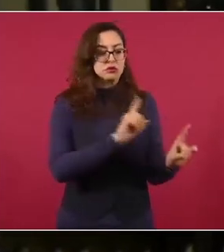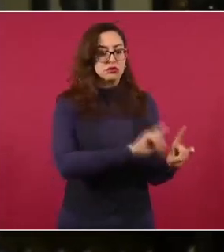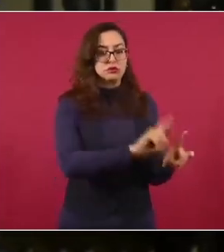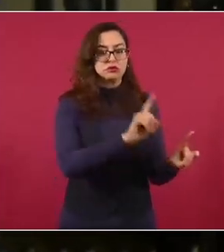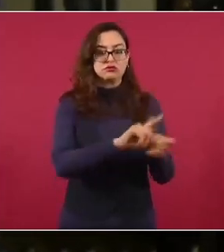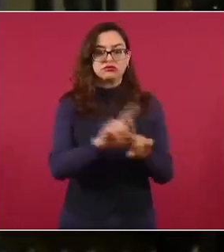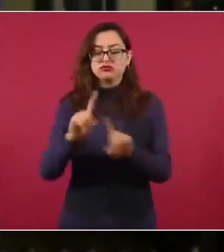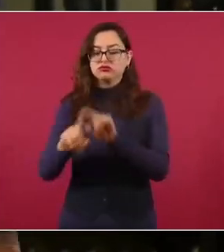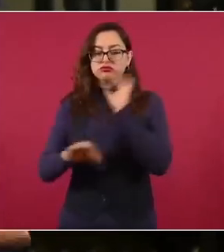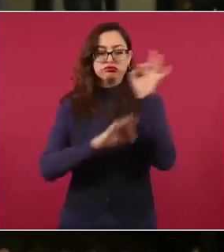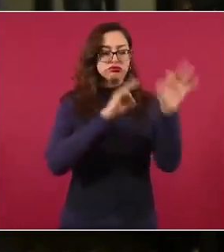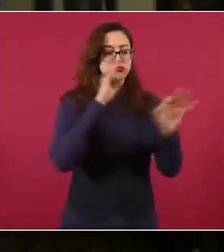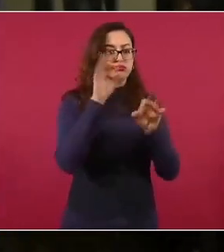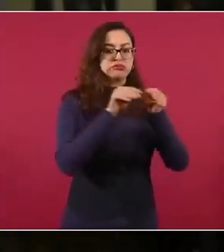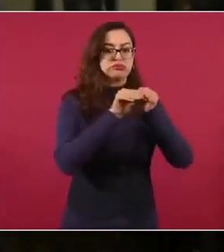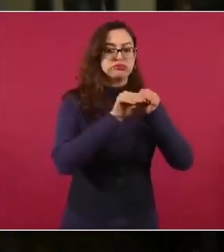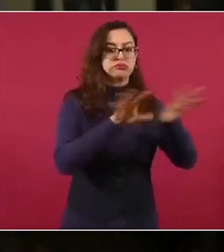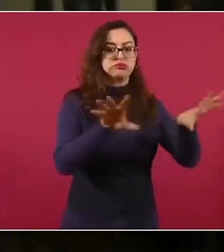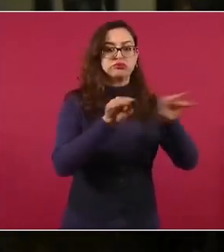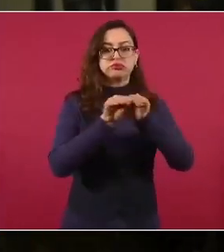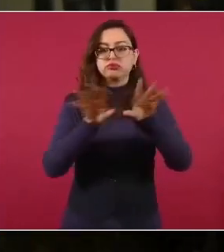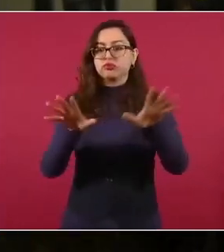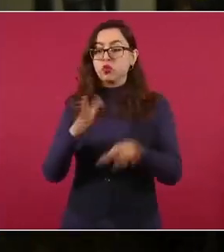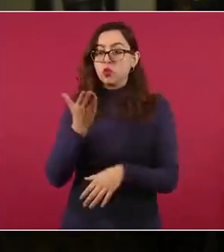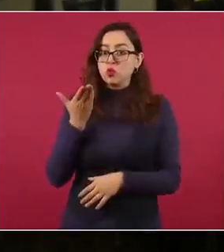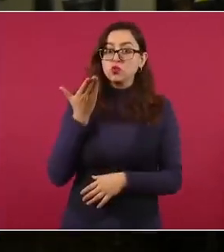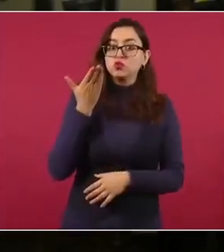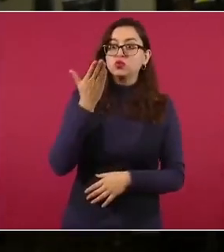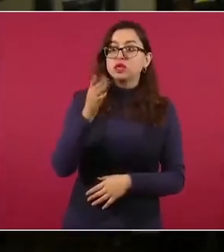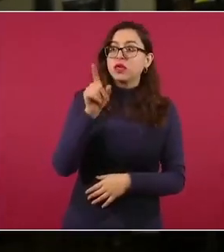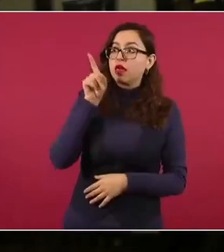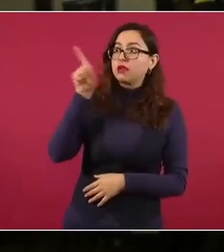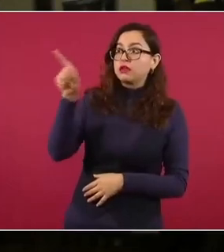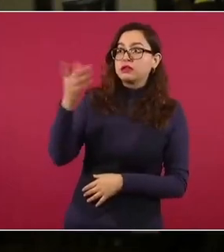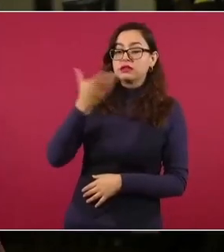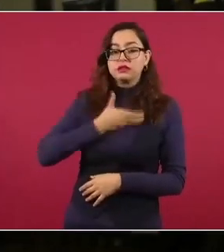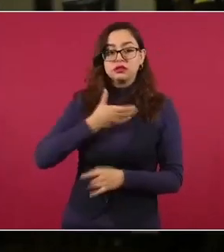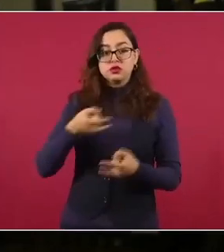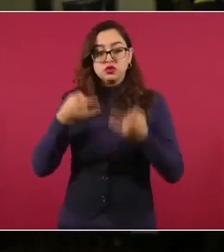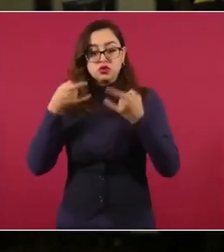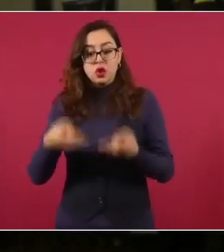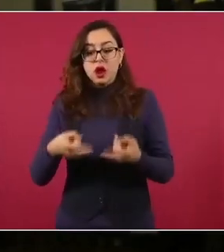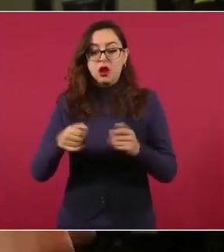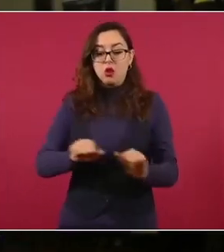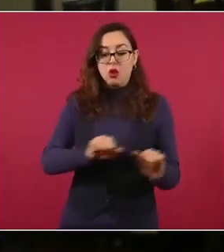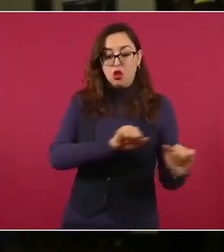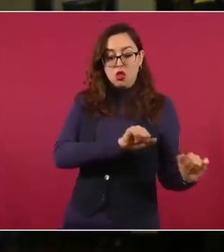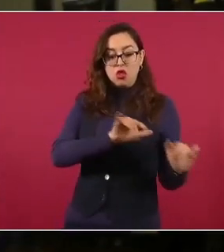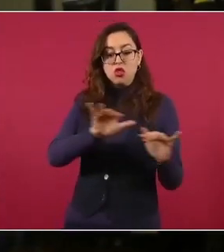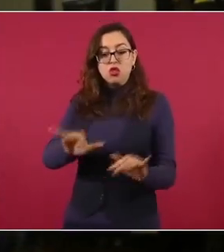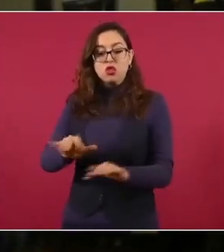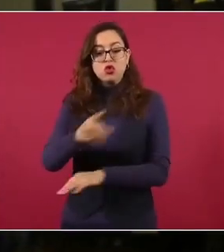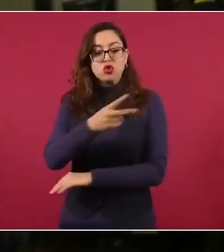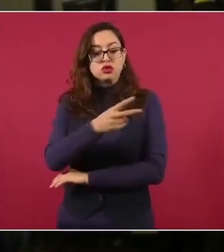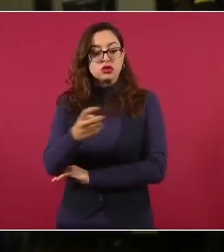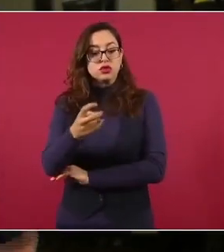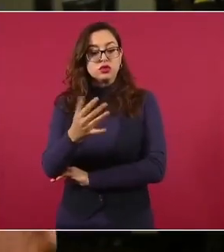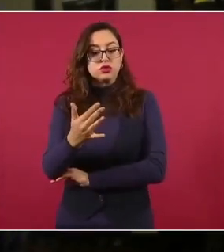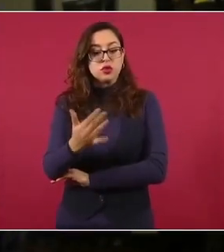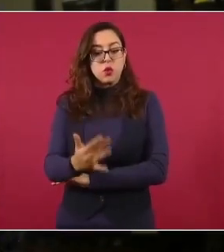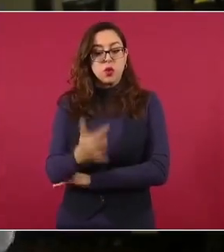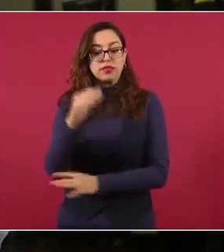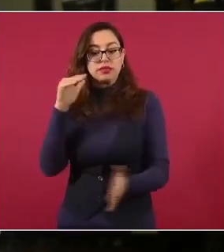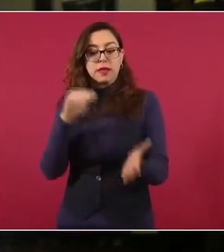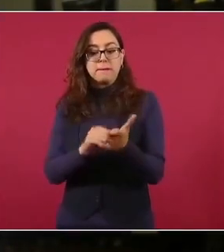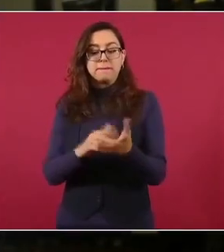reunió 250 mil personas en el Zócalo Capitalino. Presidente, preguntarle si este primero de diciembre